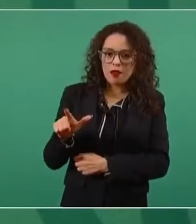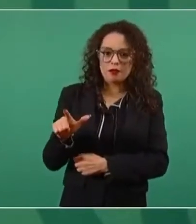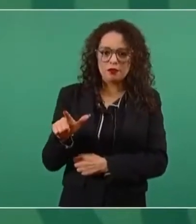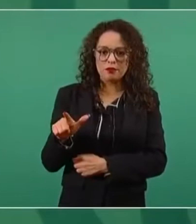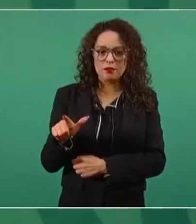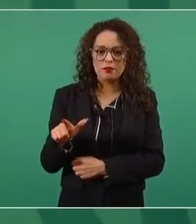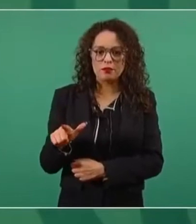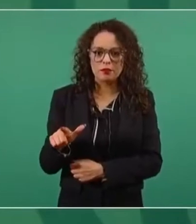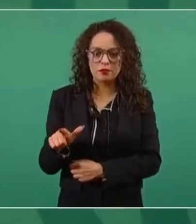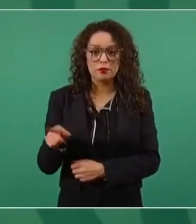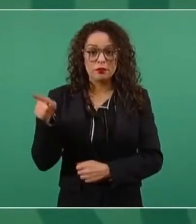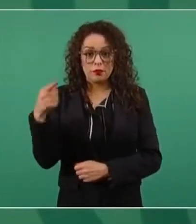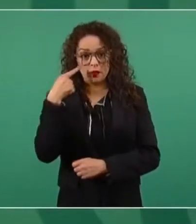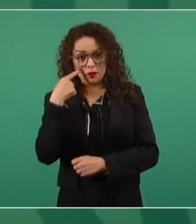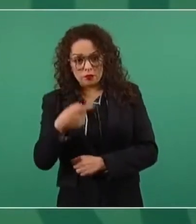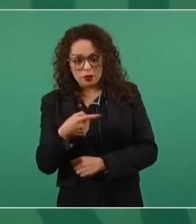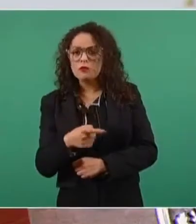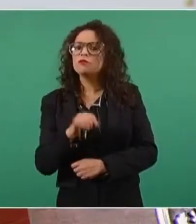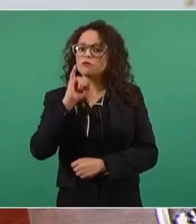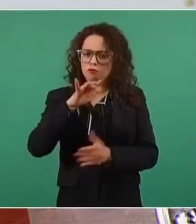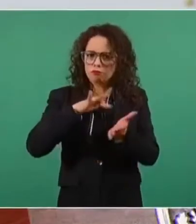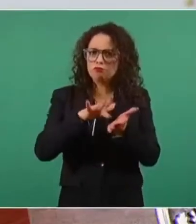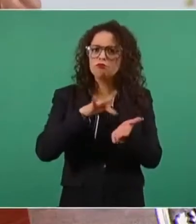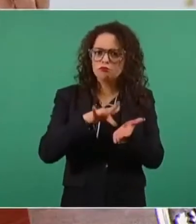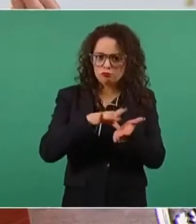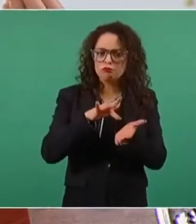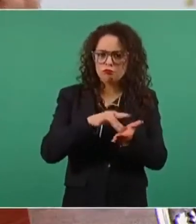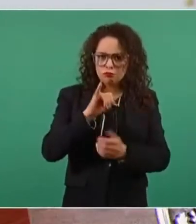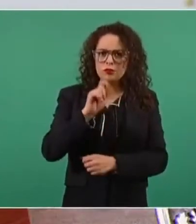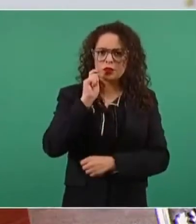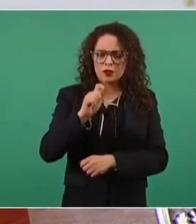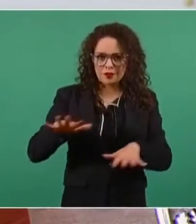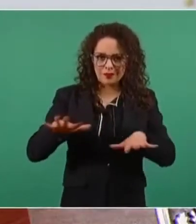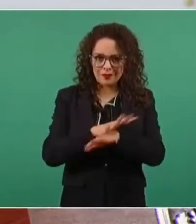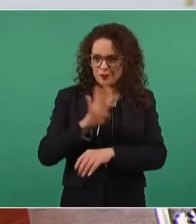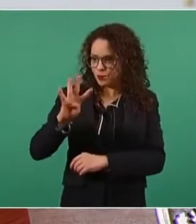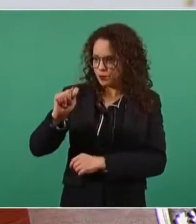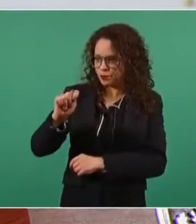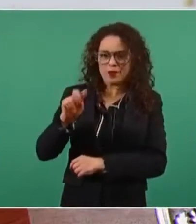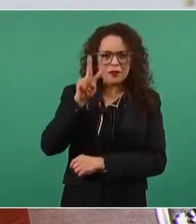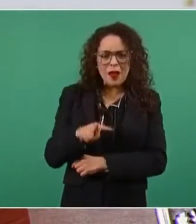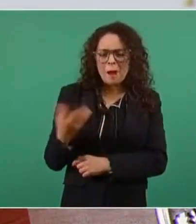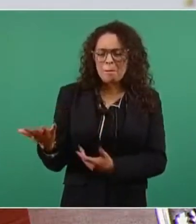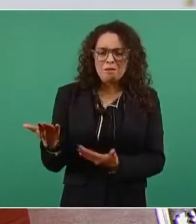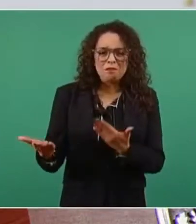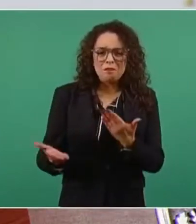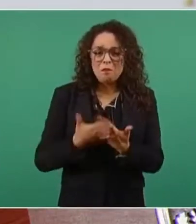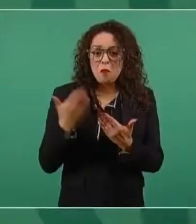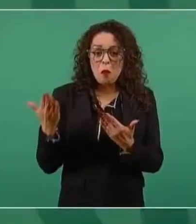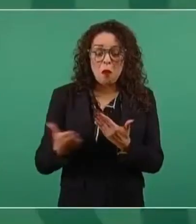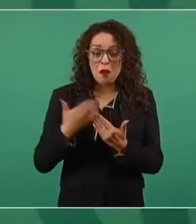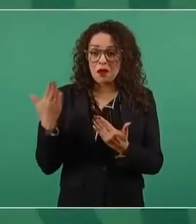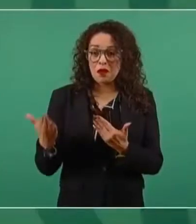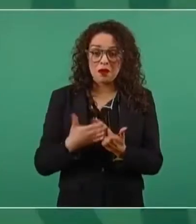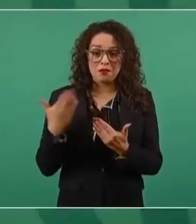simpatía por la transformación y ayudan en la transformación son muy poquitos que es parte de la decadencia